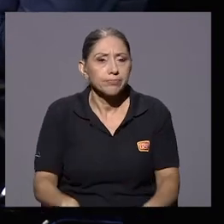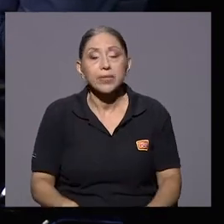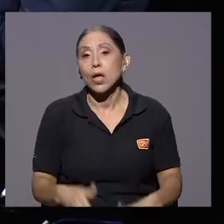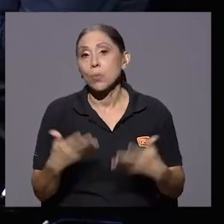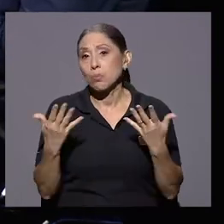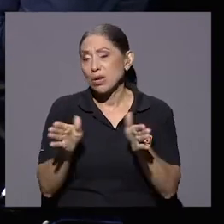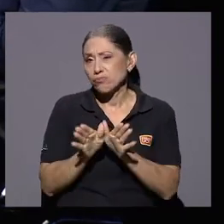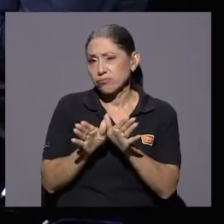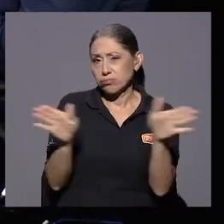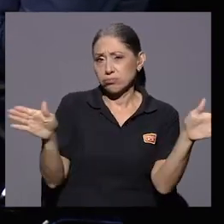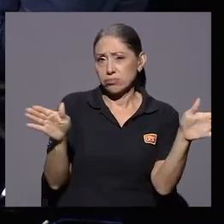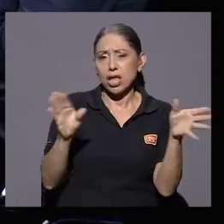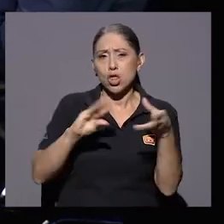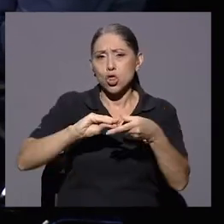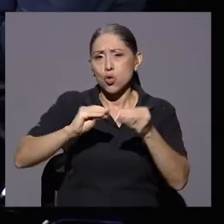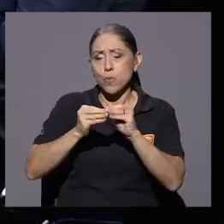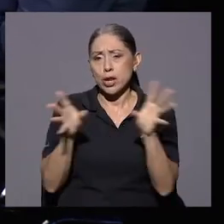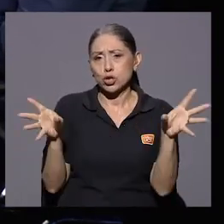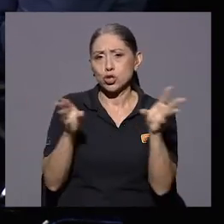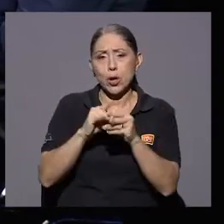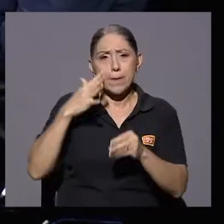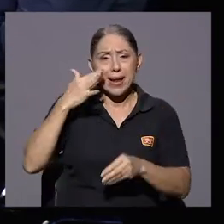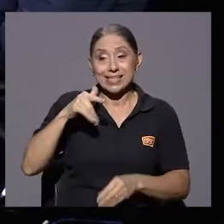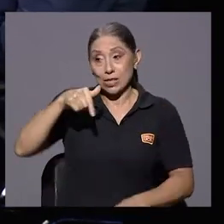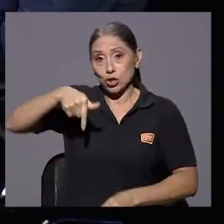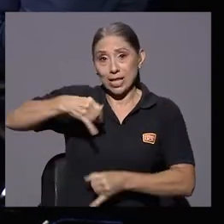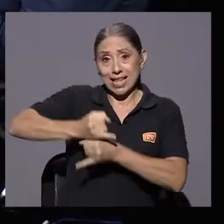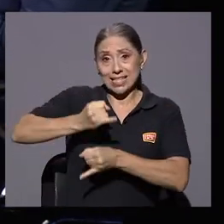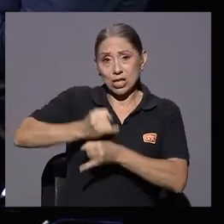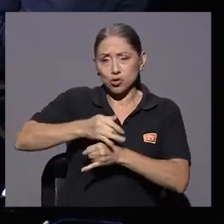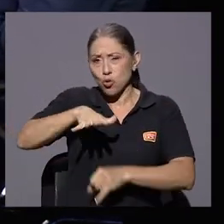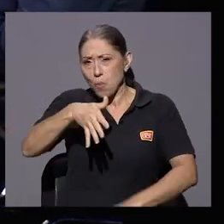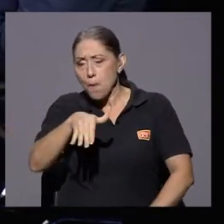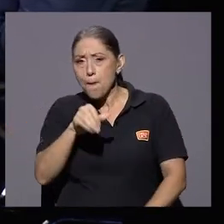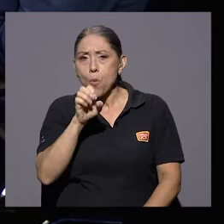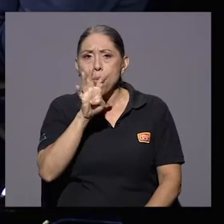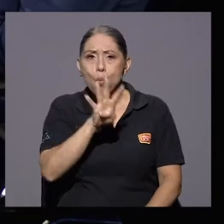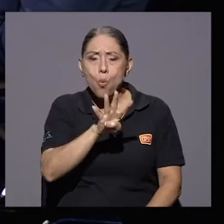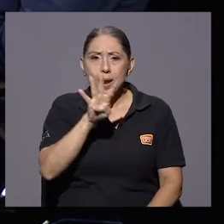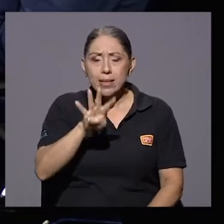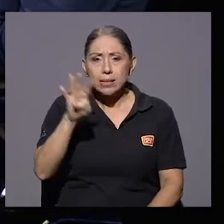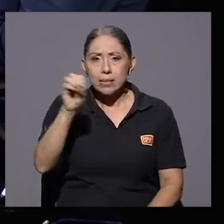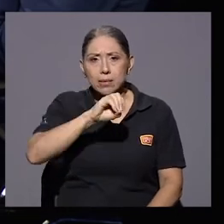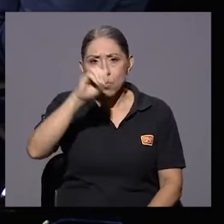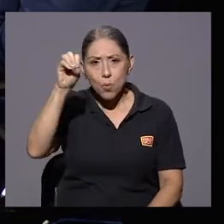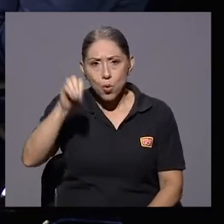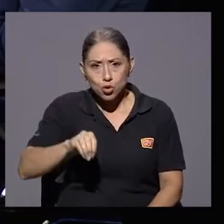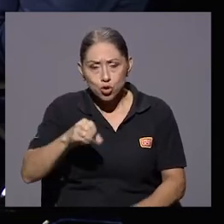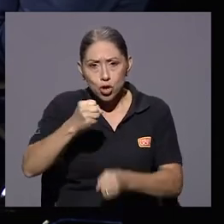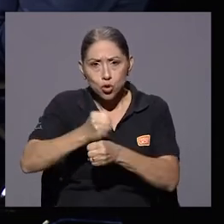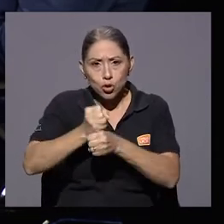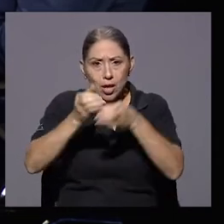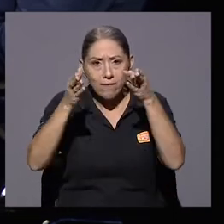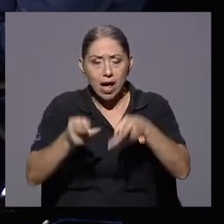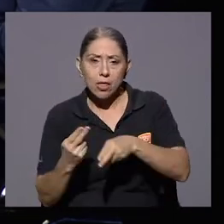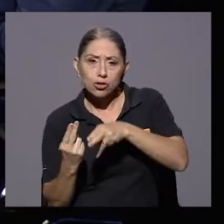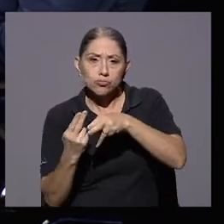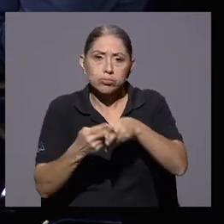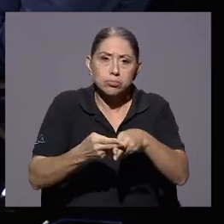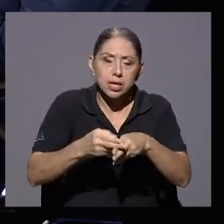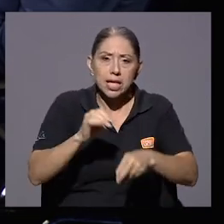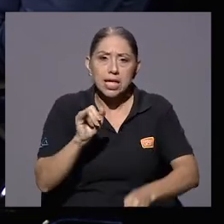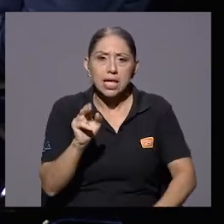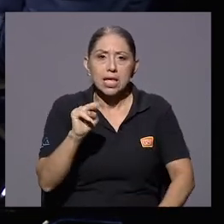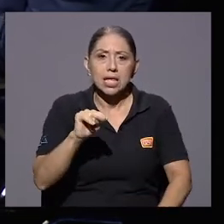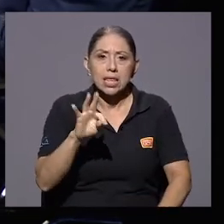son muy parecidos. En la institución rondan los 44% de los trabajadores en condición interina.